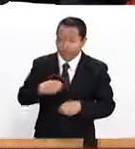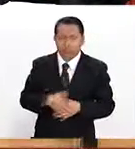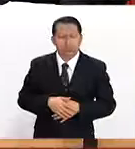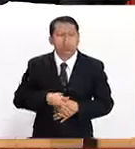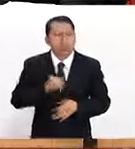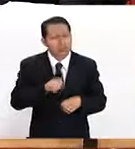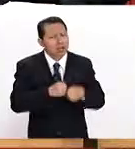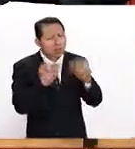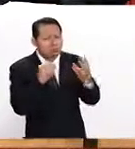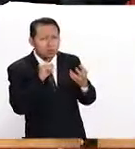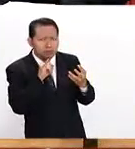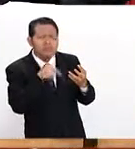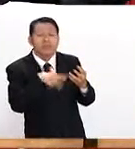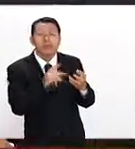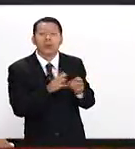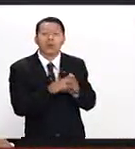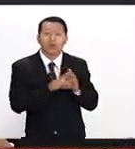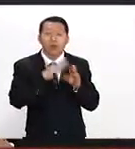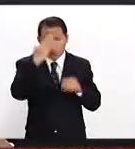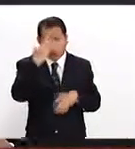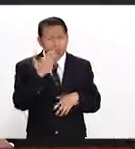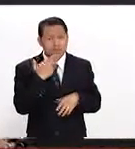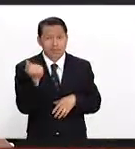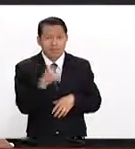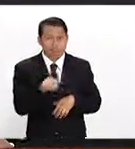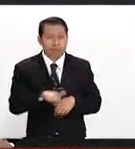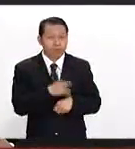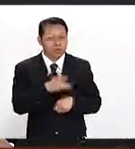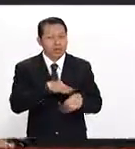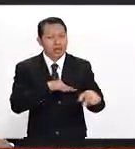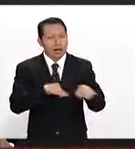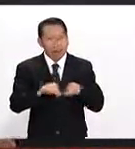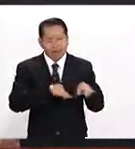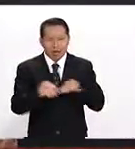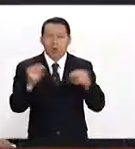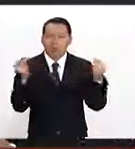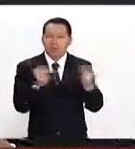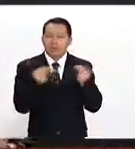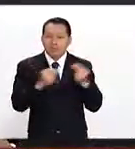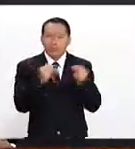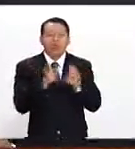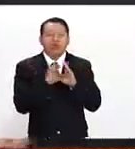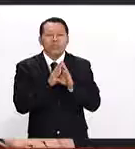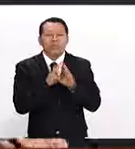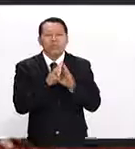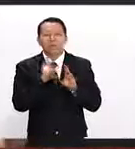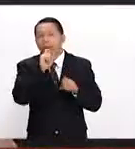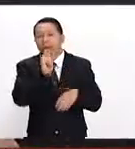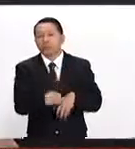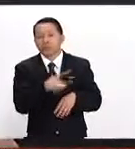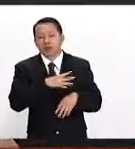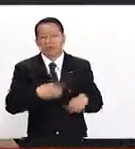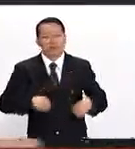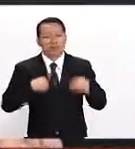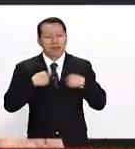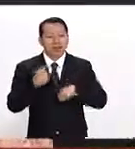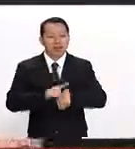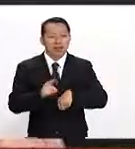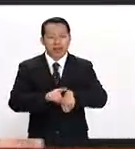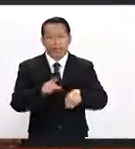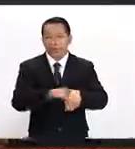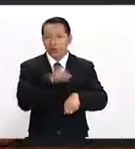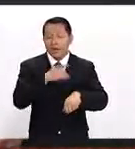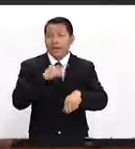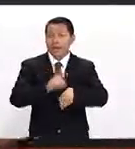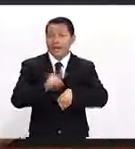pero también yo creo que desarrolla competencias que hoy el mercado laboral requiere, ¿no? Es como inserta en la vida diaria, ¿no? Todos